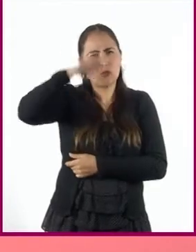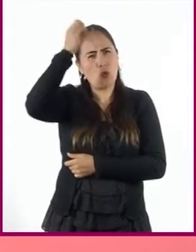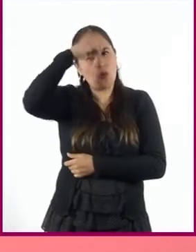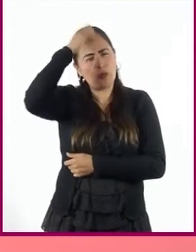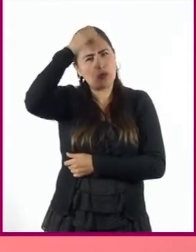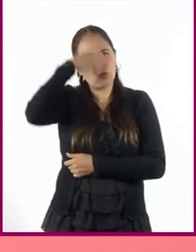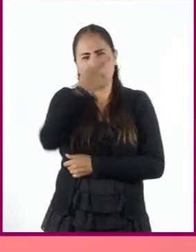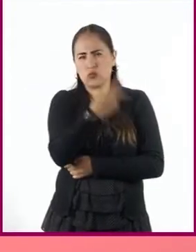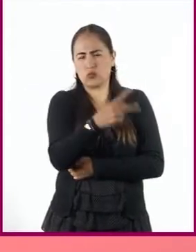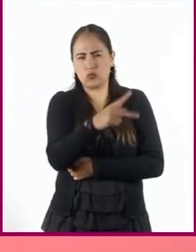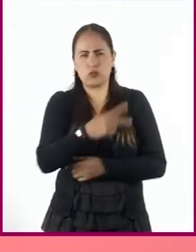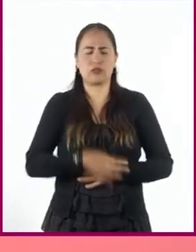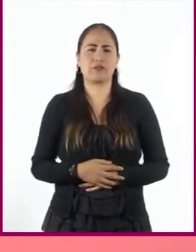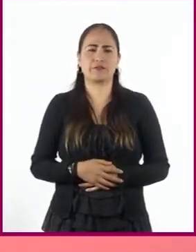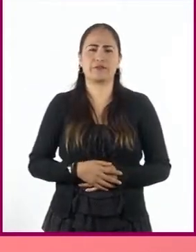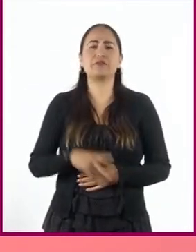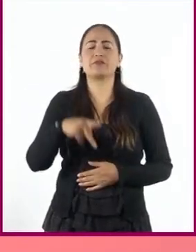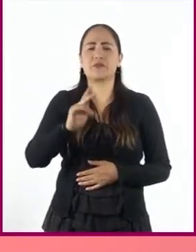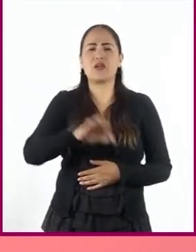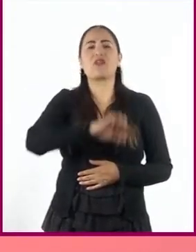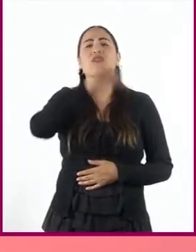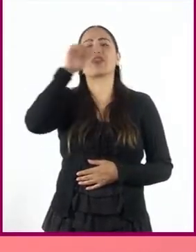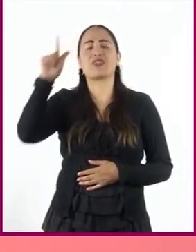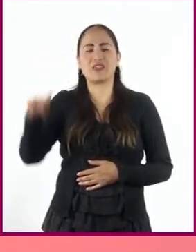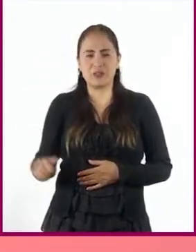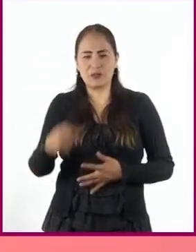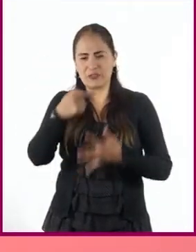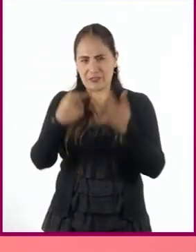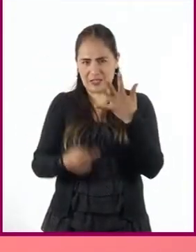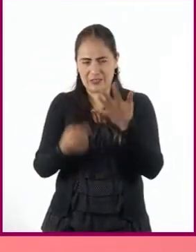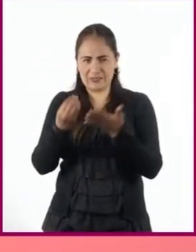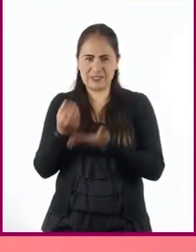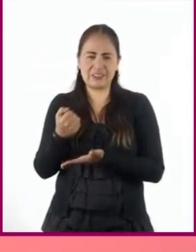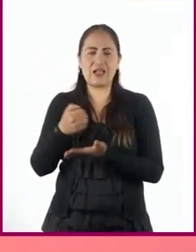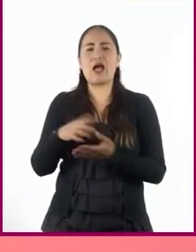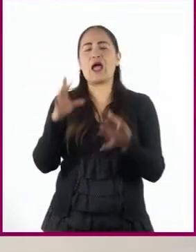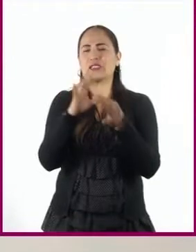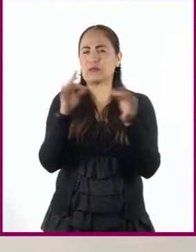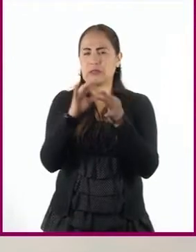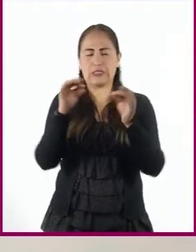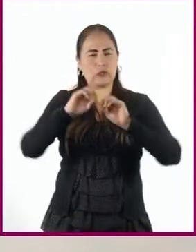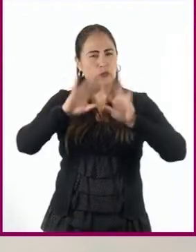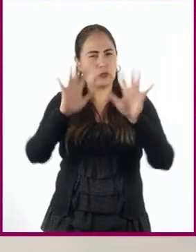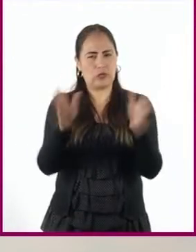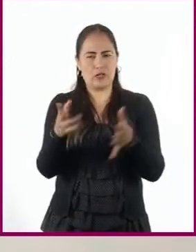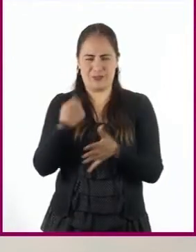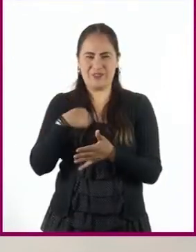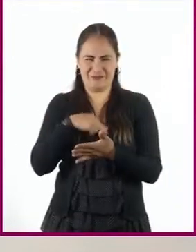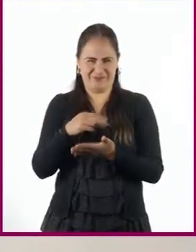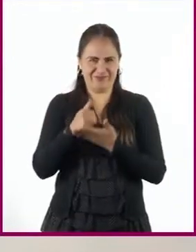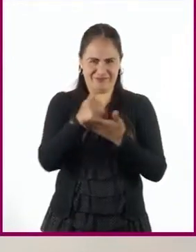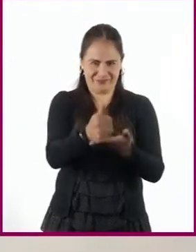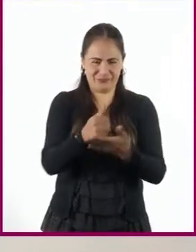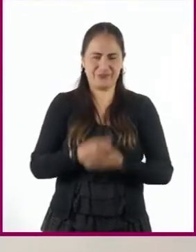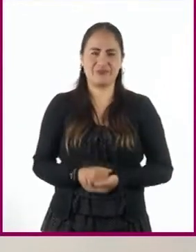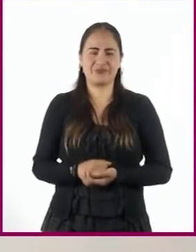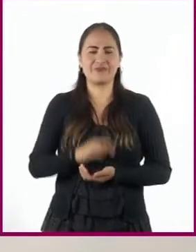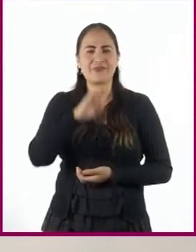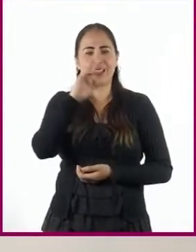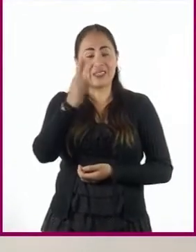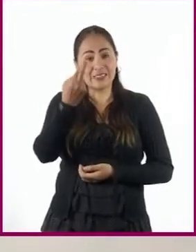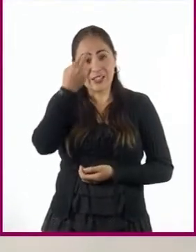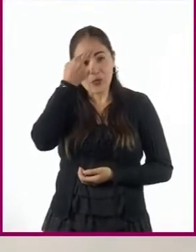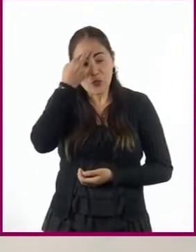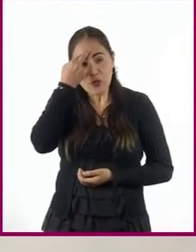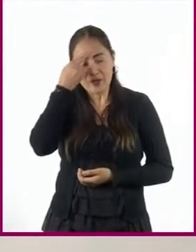iremos a los elementos que ayudan a construir esta argumentación. Les pido que recuerden y